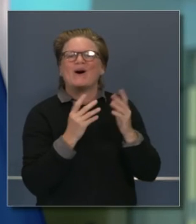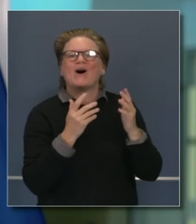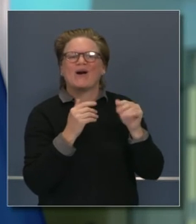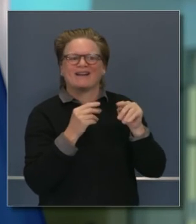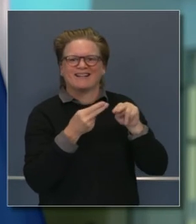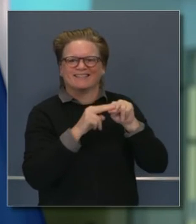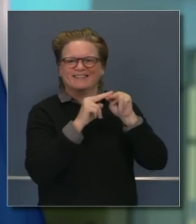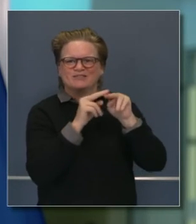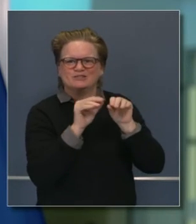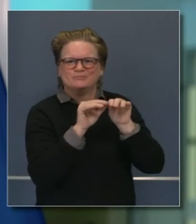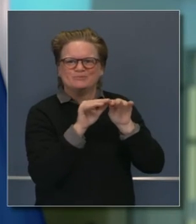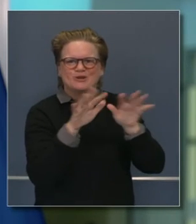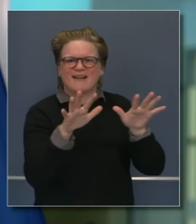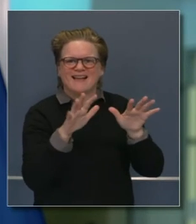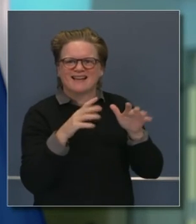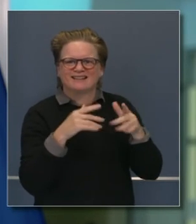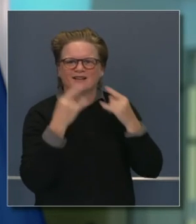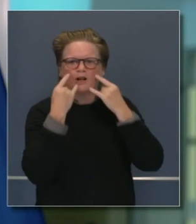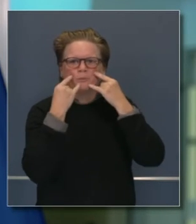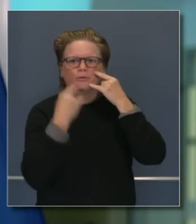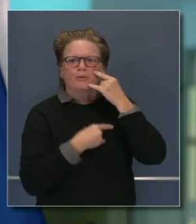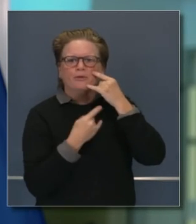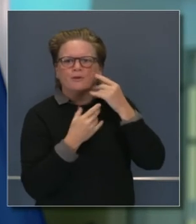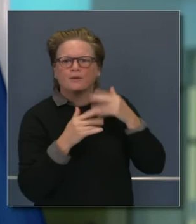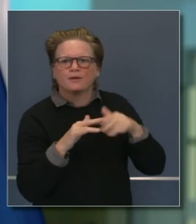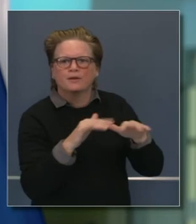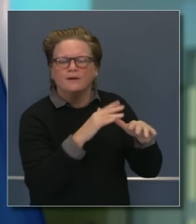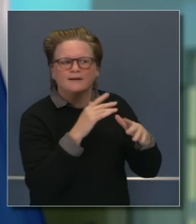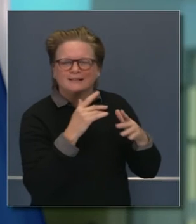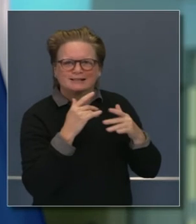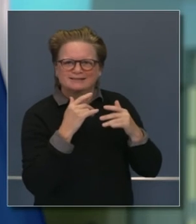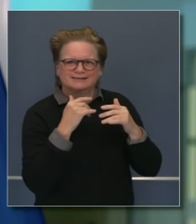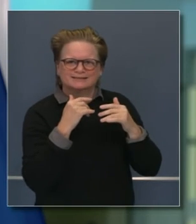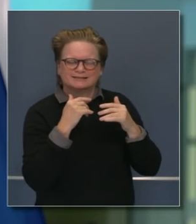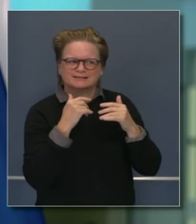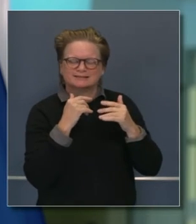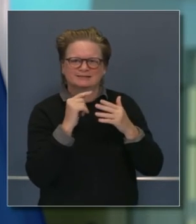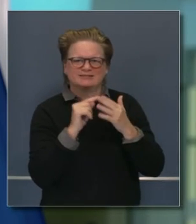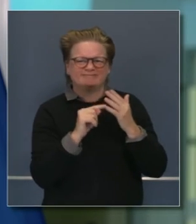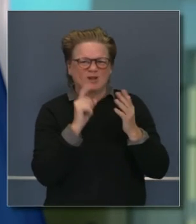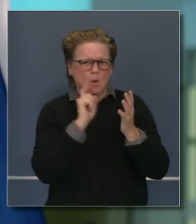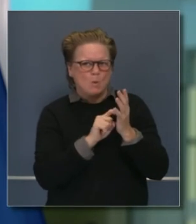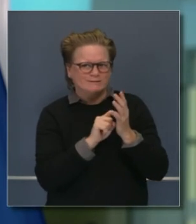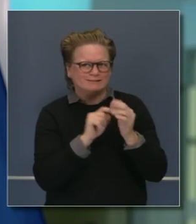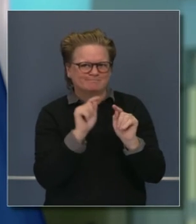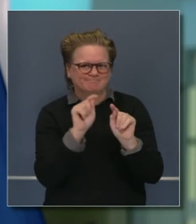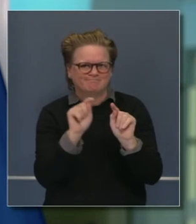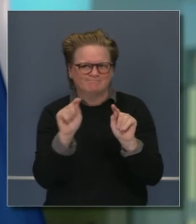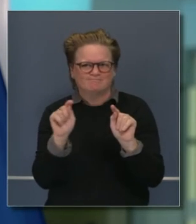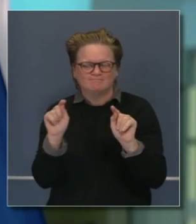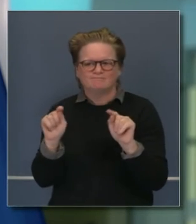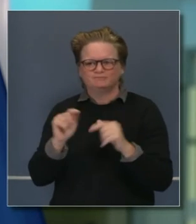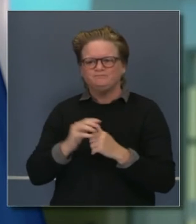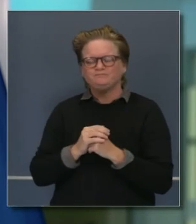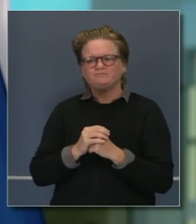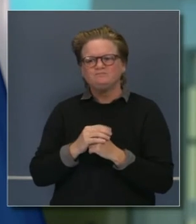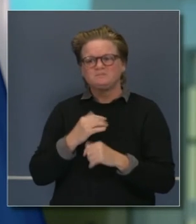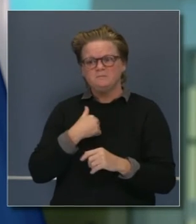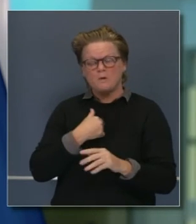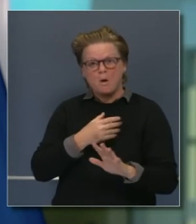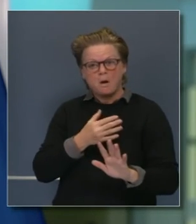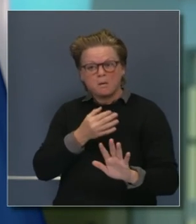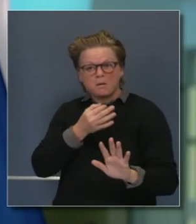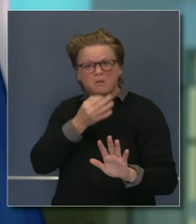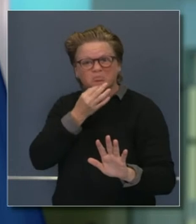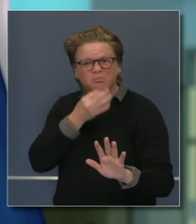corresponde de parte de un profesional. Voy a invitar al doctor Galley a que conteste su pregunta más específicamente, porque